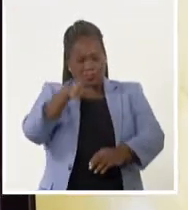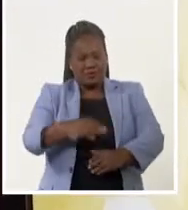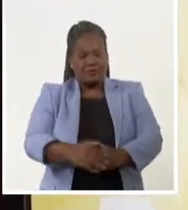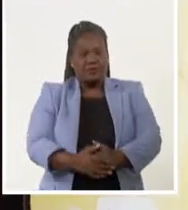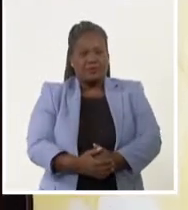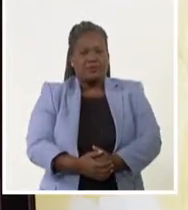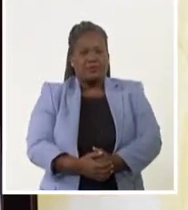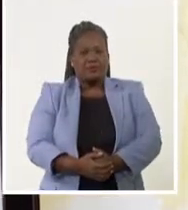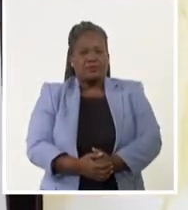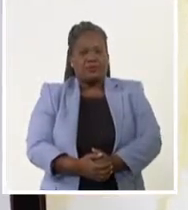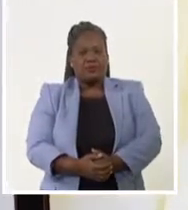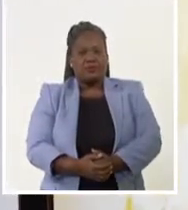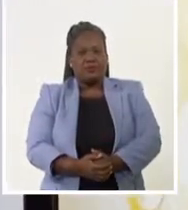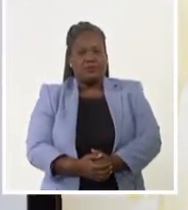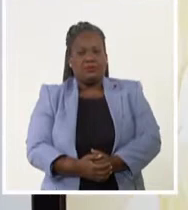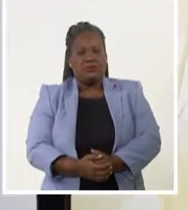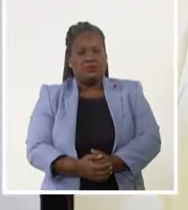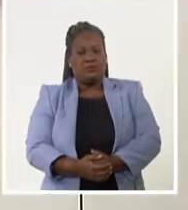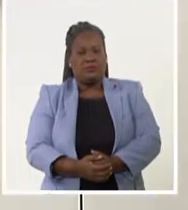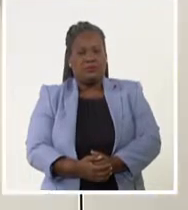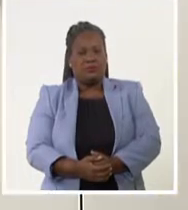Informativo de la Televisión Cubana.